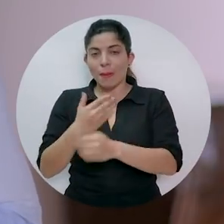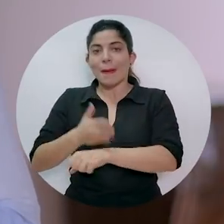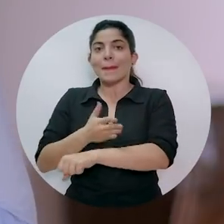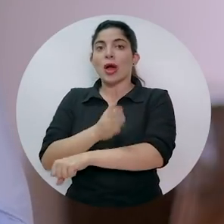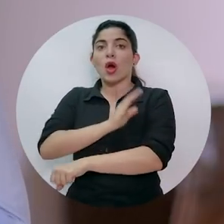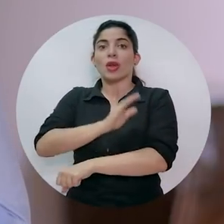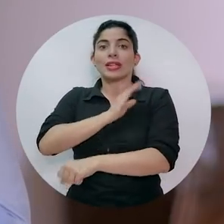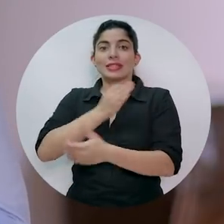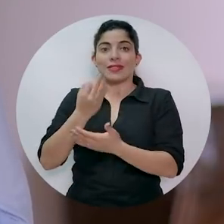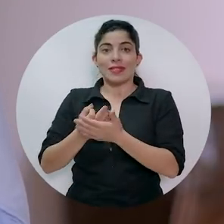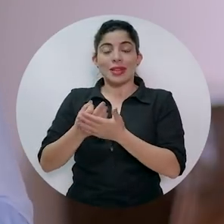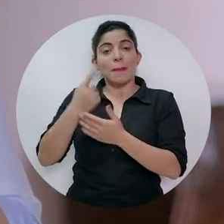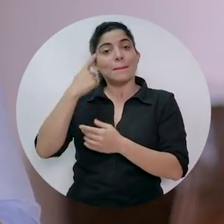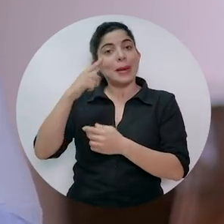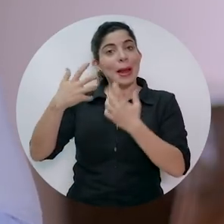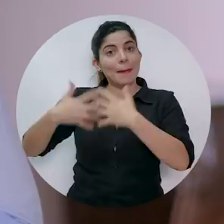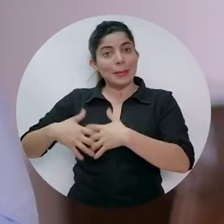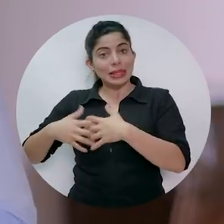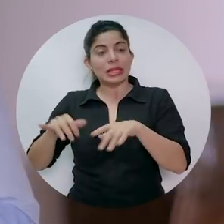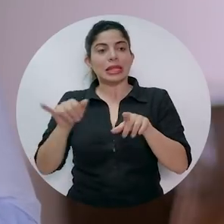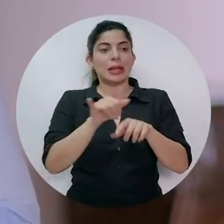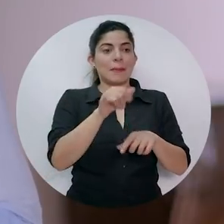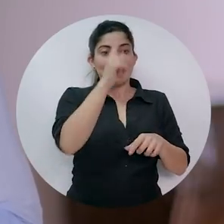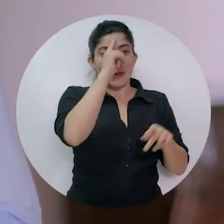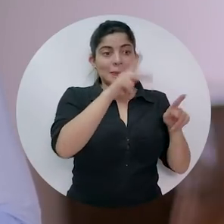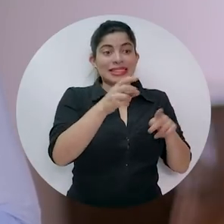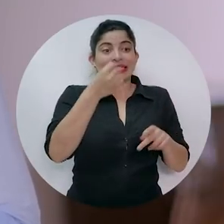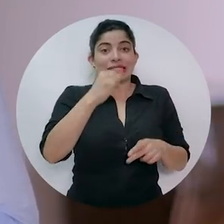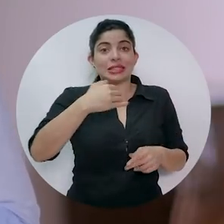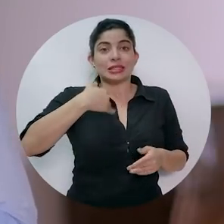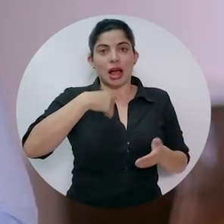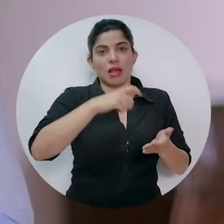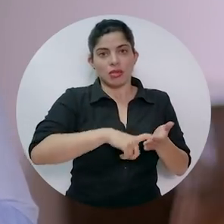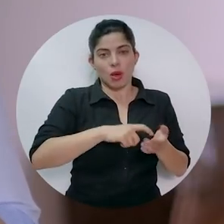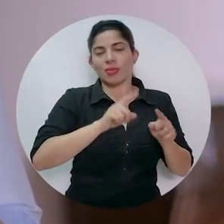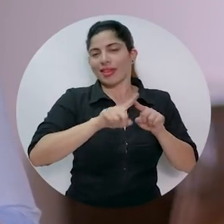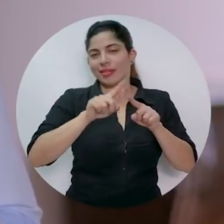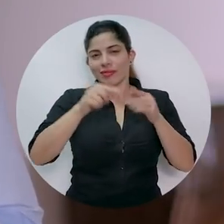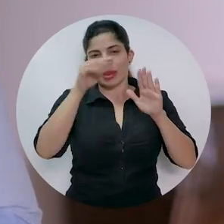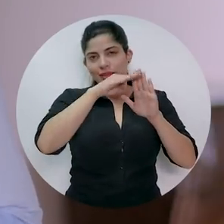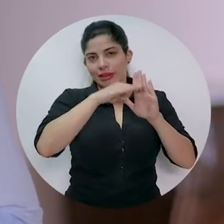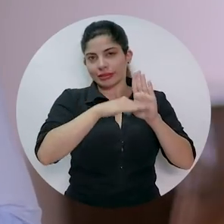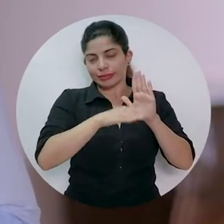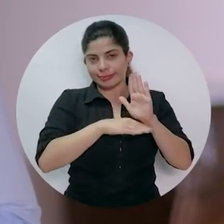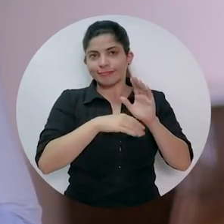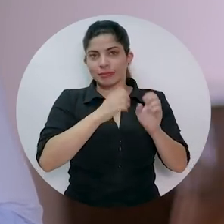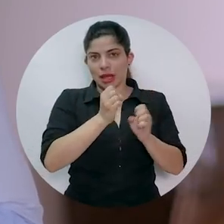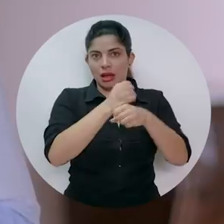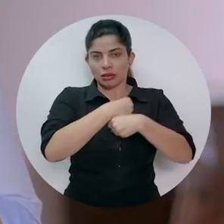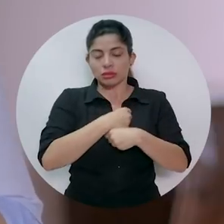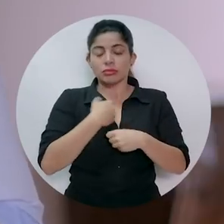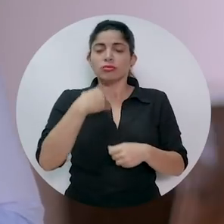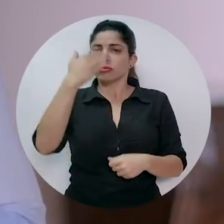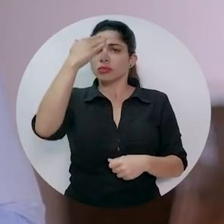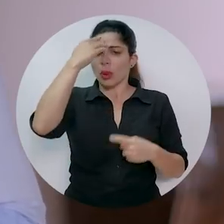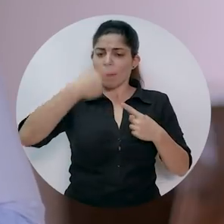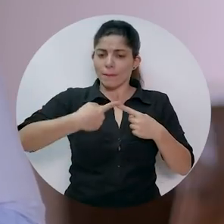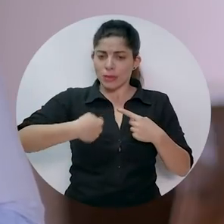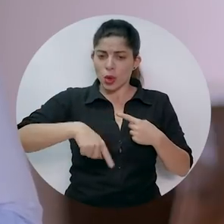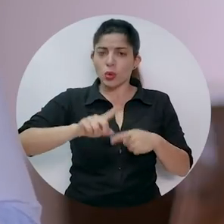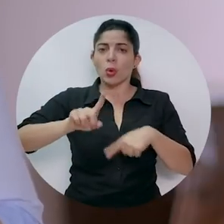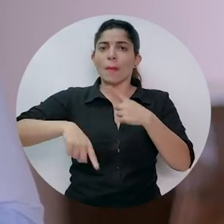mejoras en las condiciones financieras para las empresas y para las personas endeudadas, entre otras medidas. Sé que